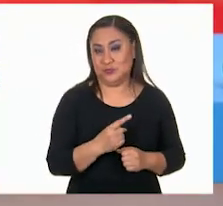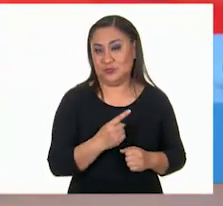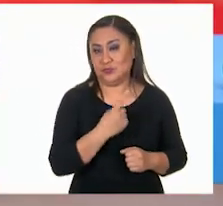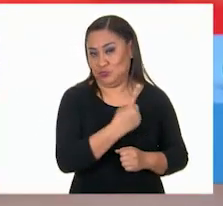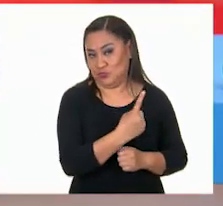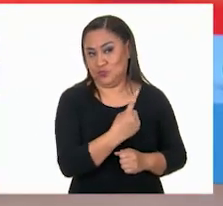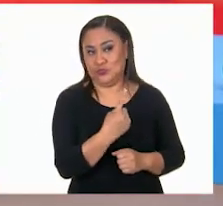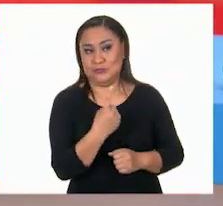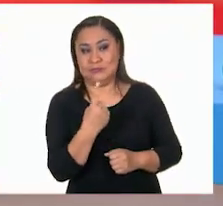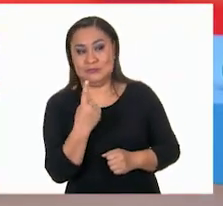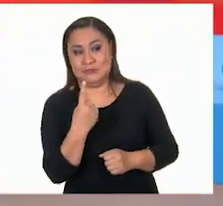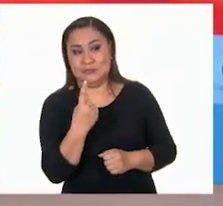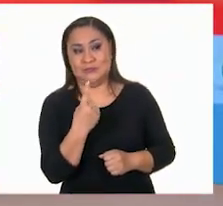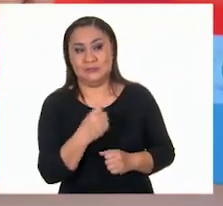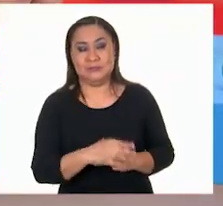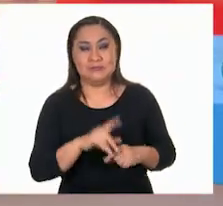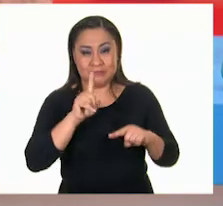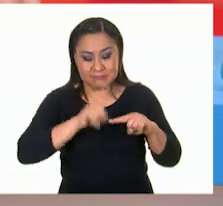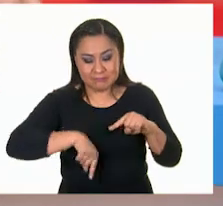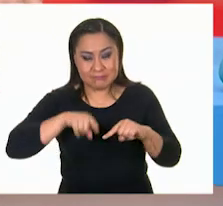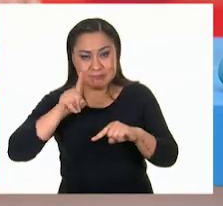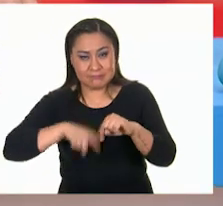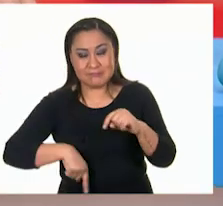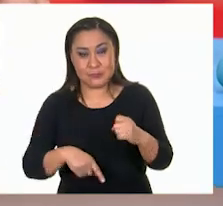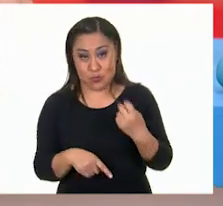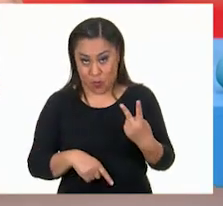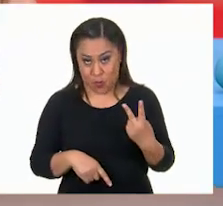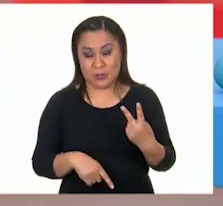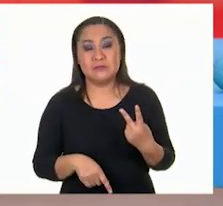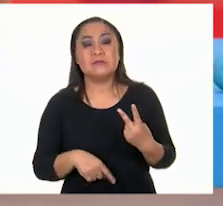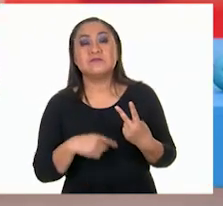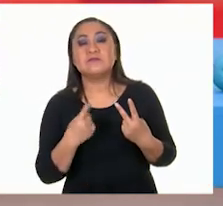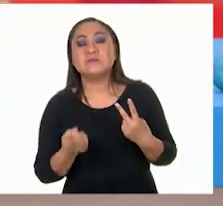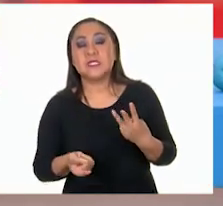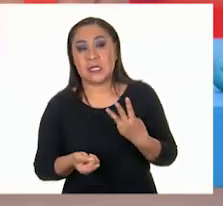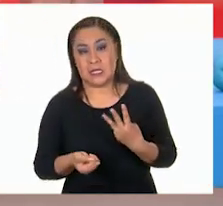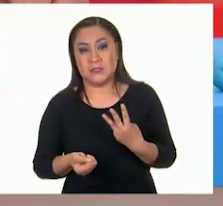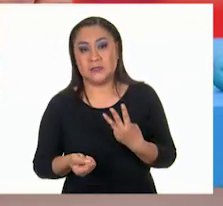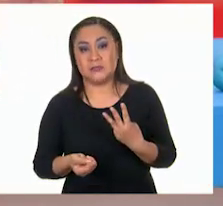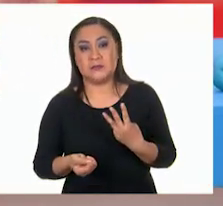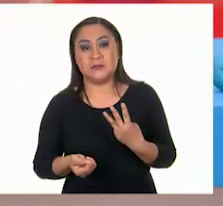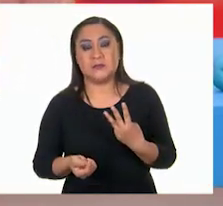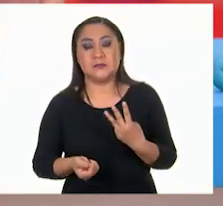este de aquí. Y dos, tres,